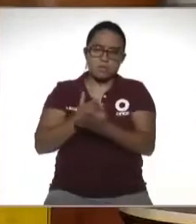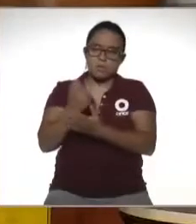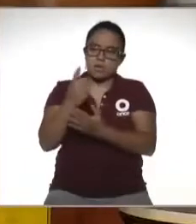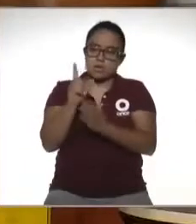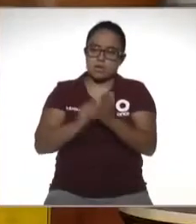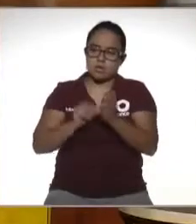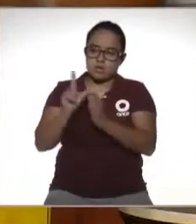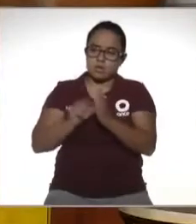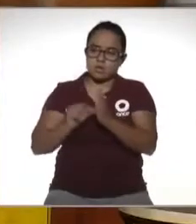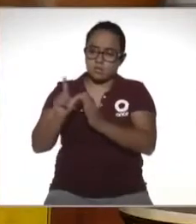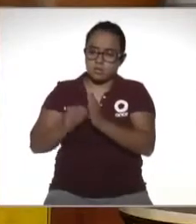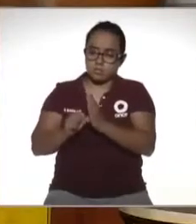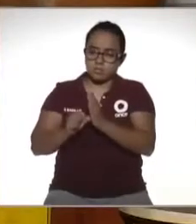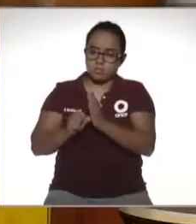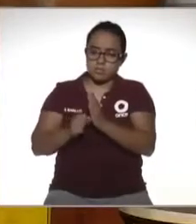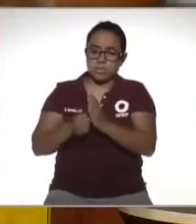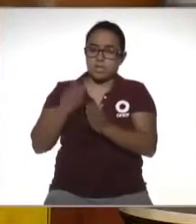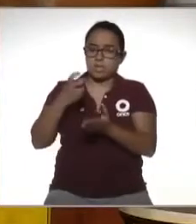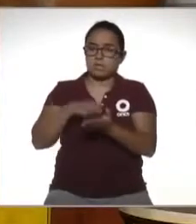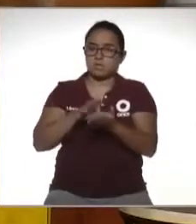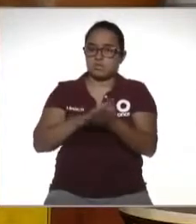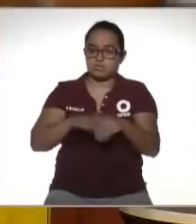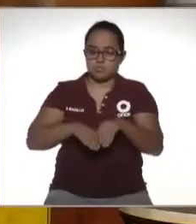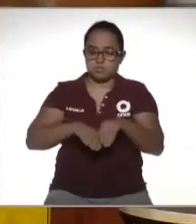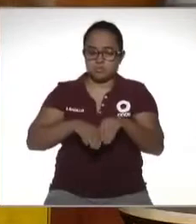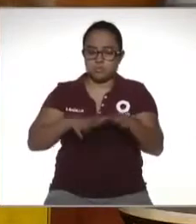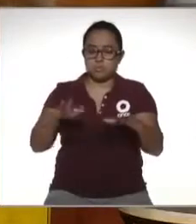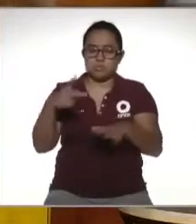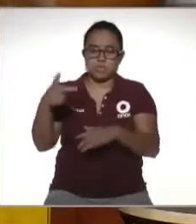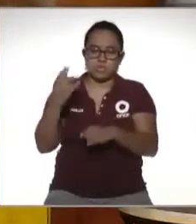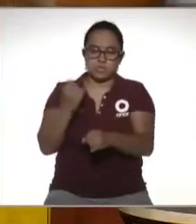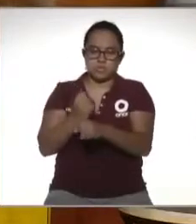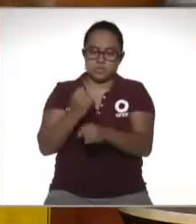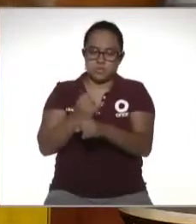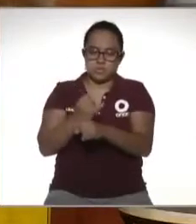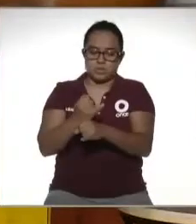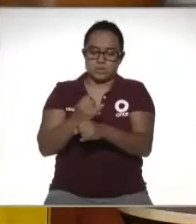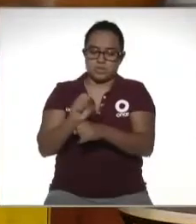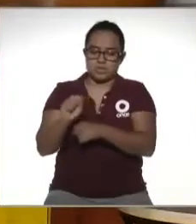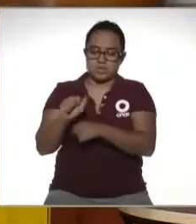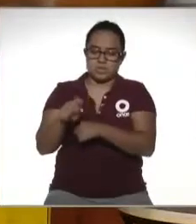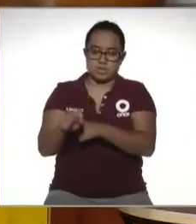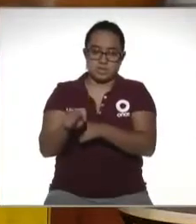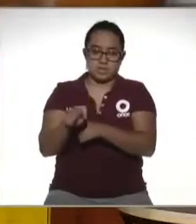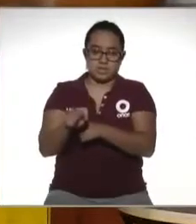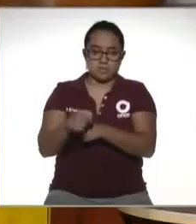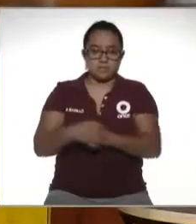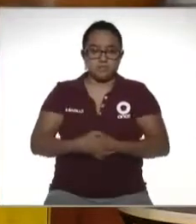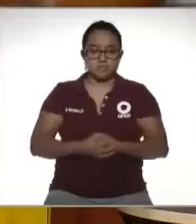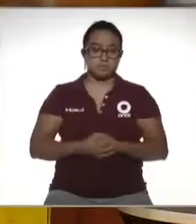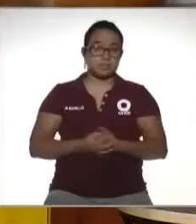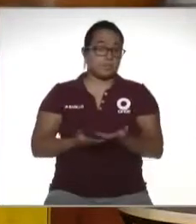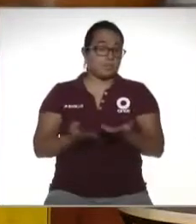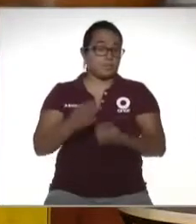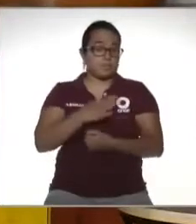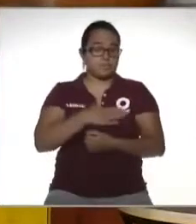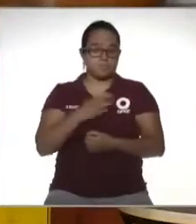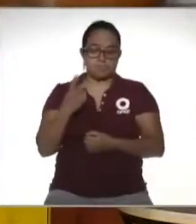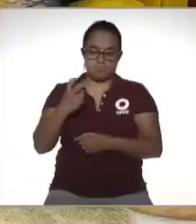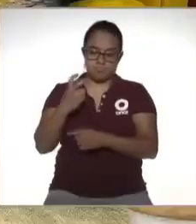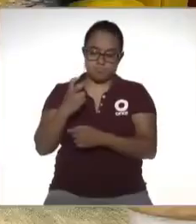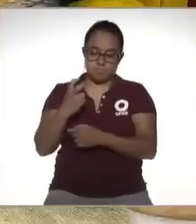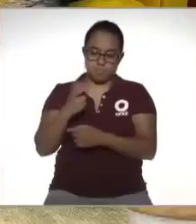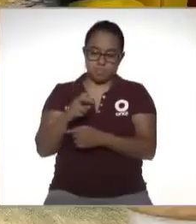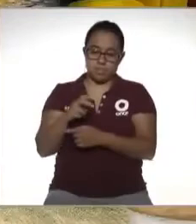mensual que pues que se publica en la también en la página de internet del SAT y que bueno pues que se aplica la